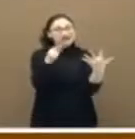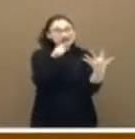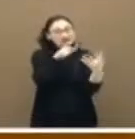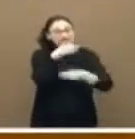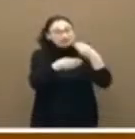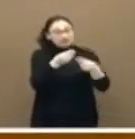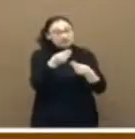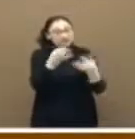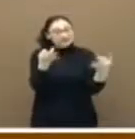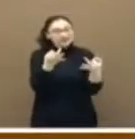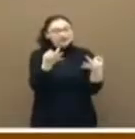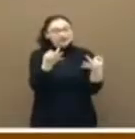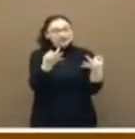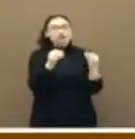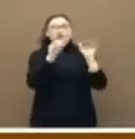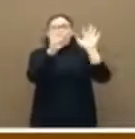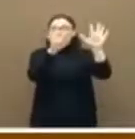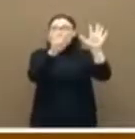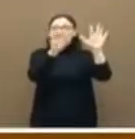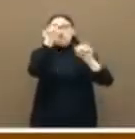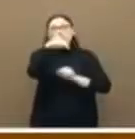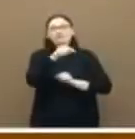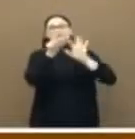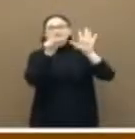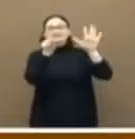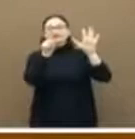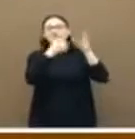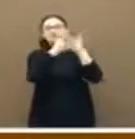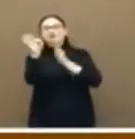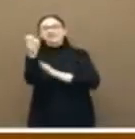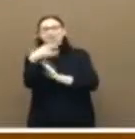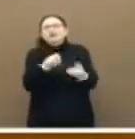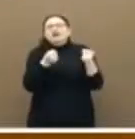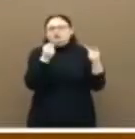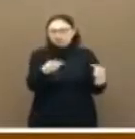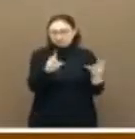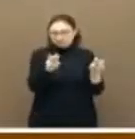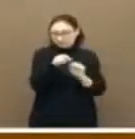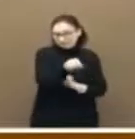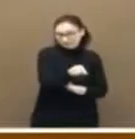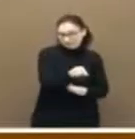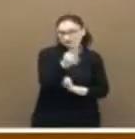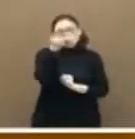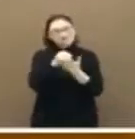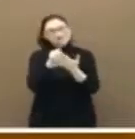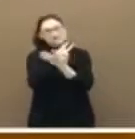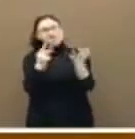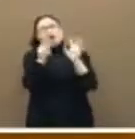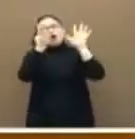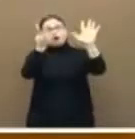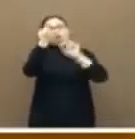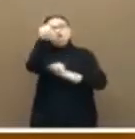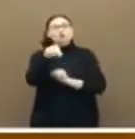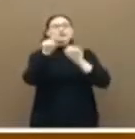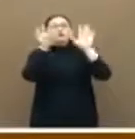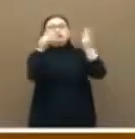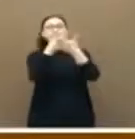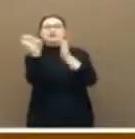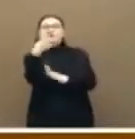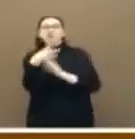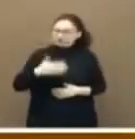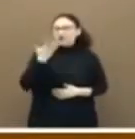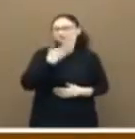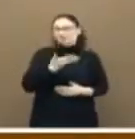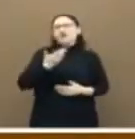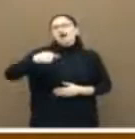9,6 millones de euros. En 2017 se ejecutaron 8,9 millones de euros.